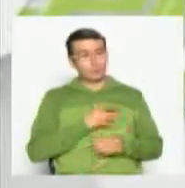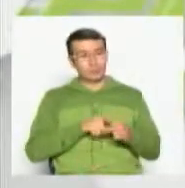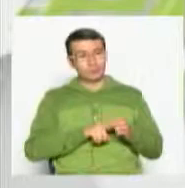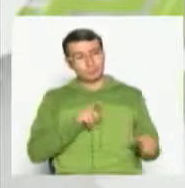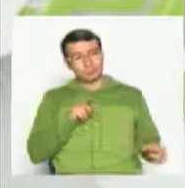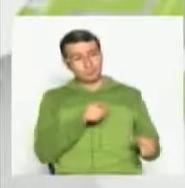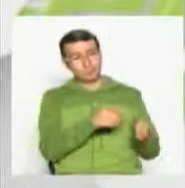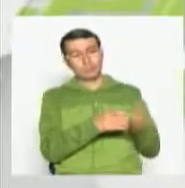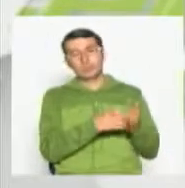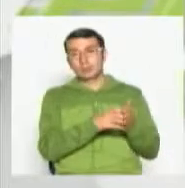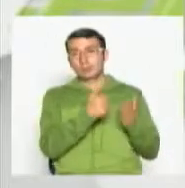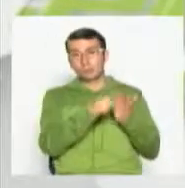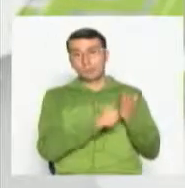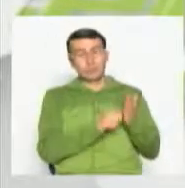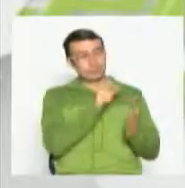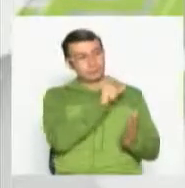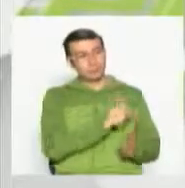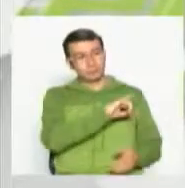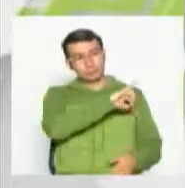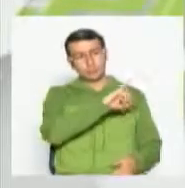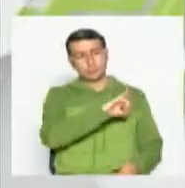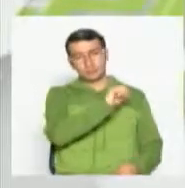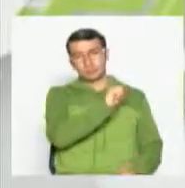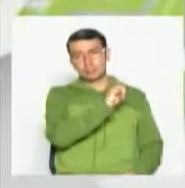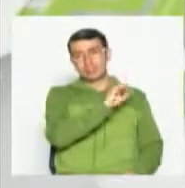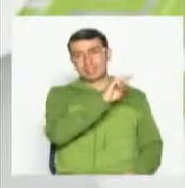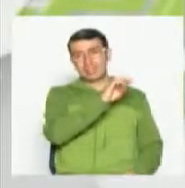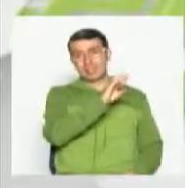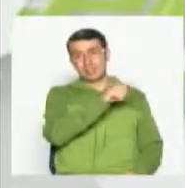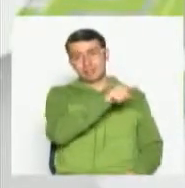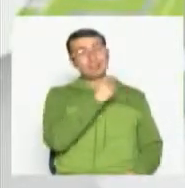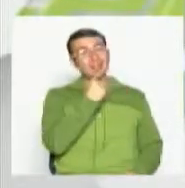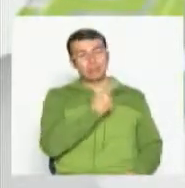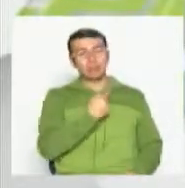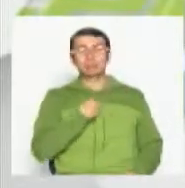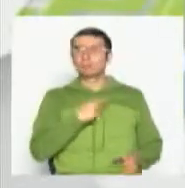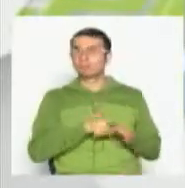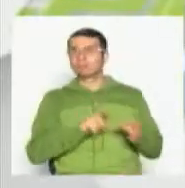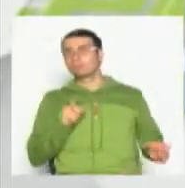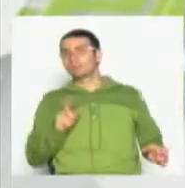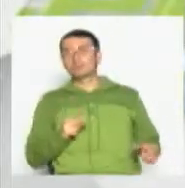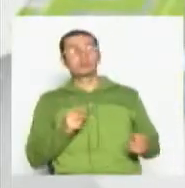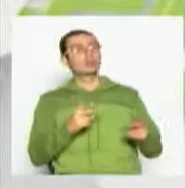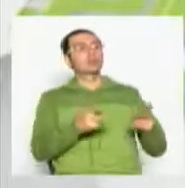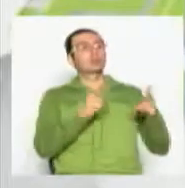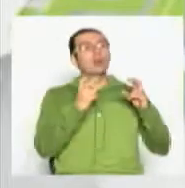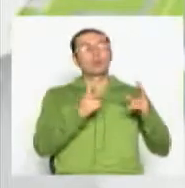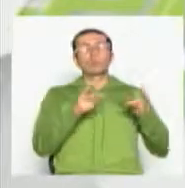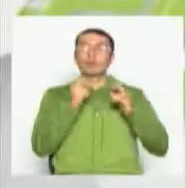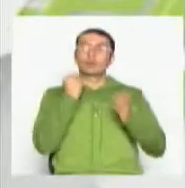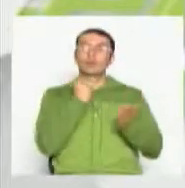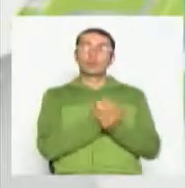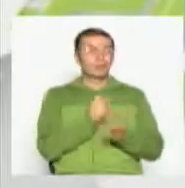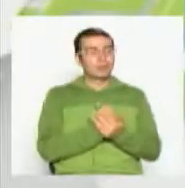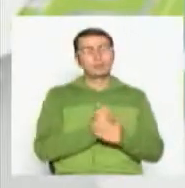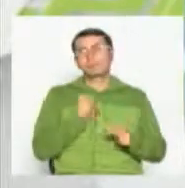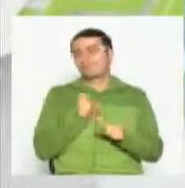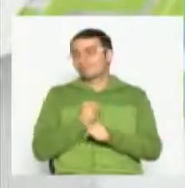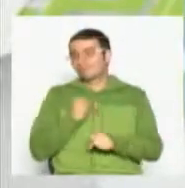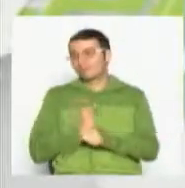al programa, como Jaime de pronto se los ha dicho en algún momento, porque adquirí otras nuevas obligaciones laborales